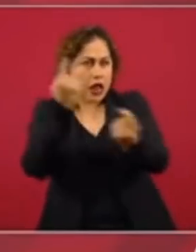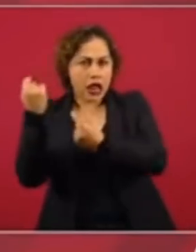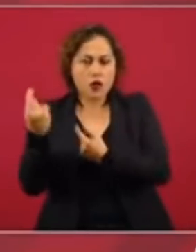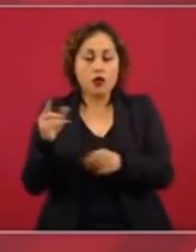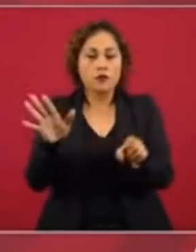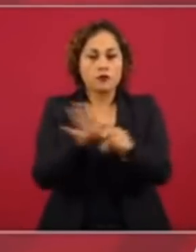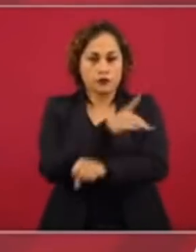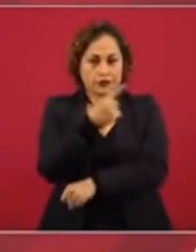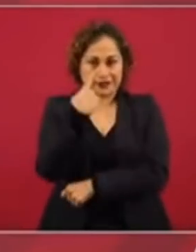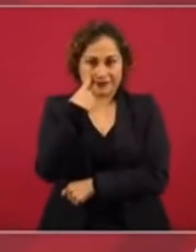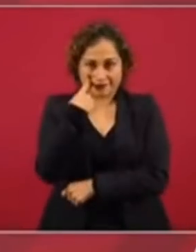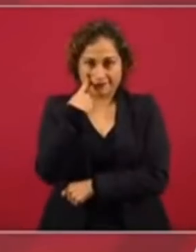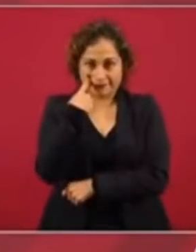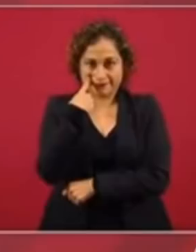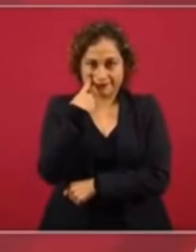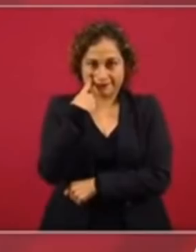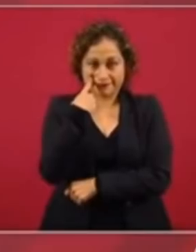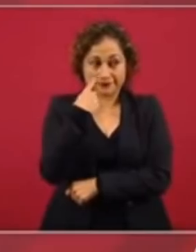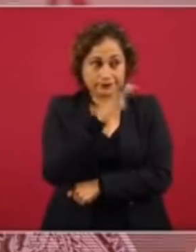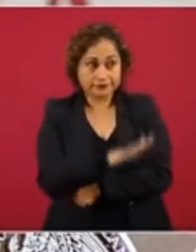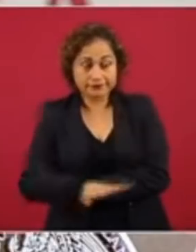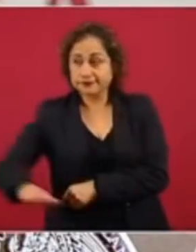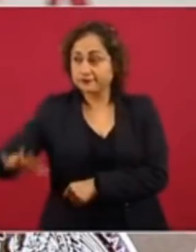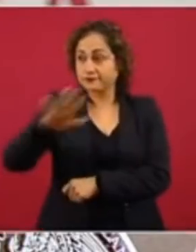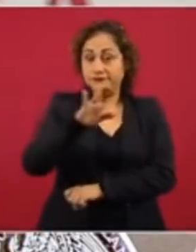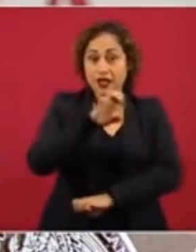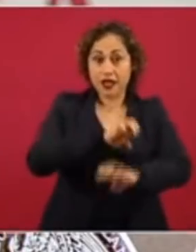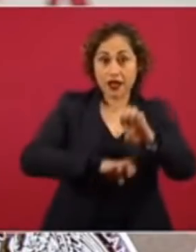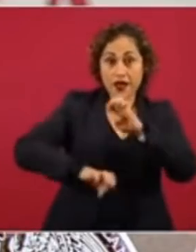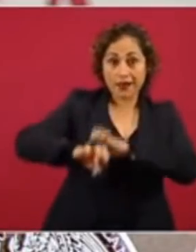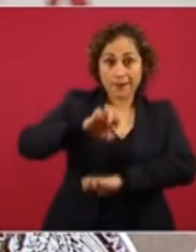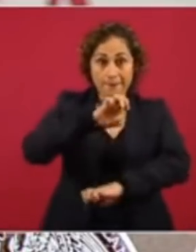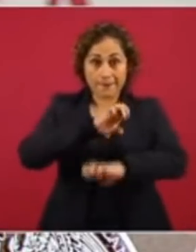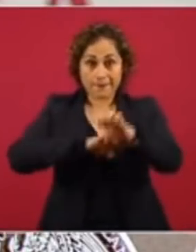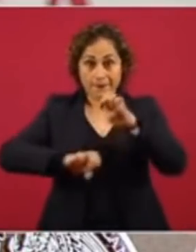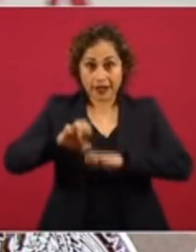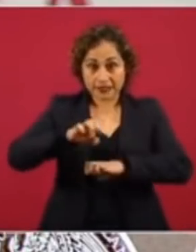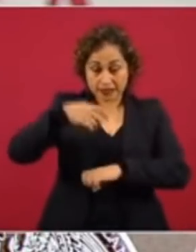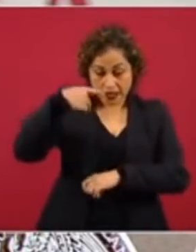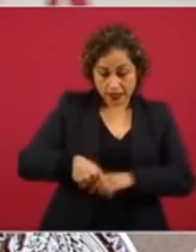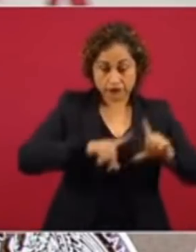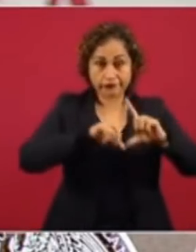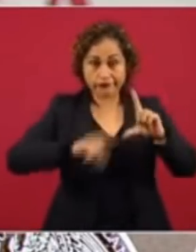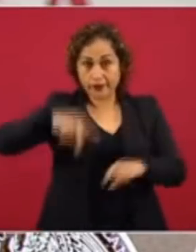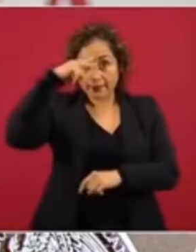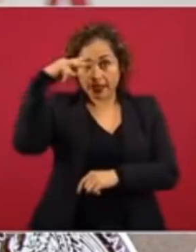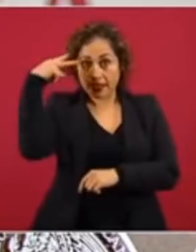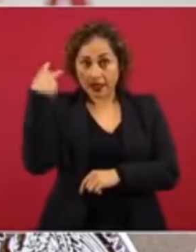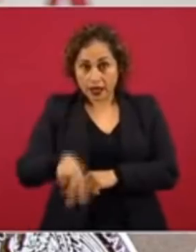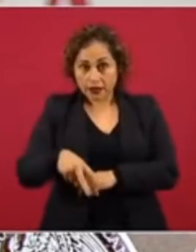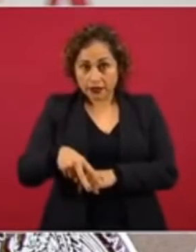solicitado al gobierno, ninguna empresa mexicana, nadie